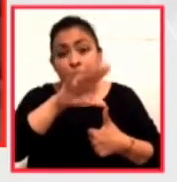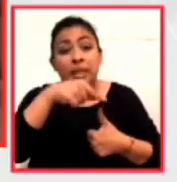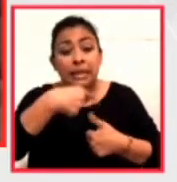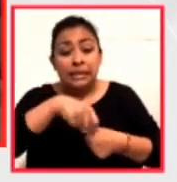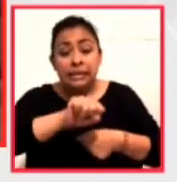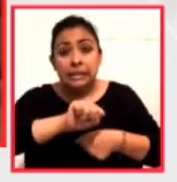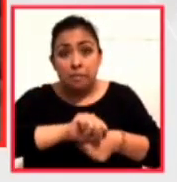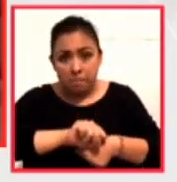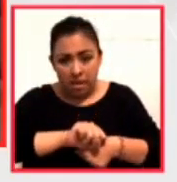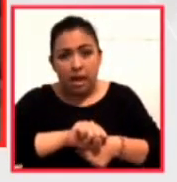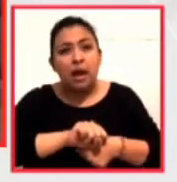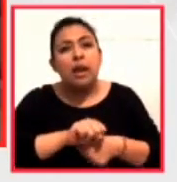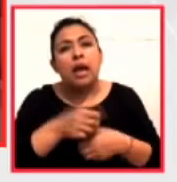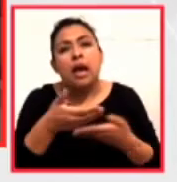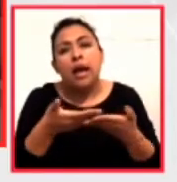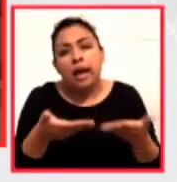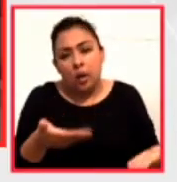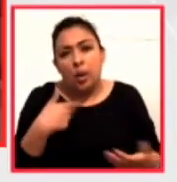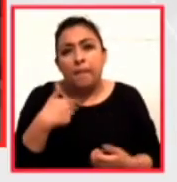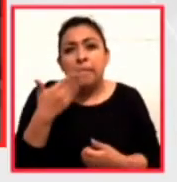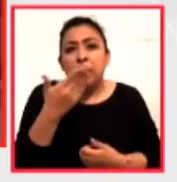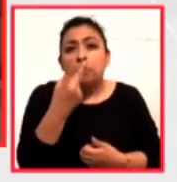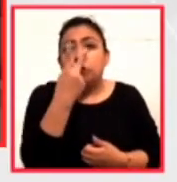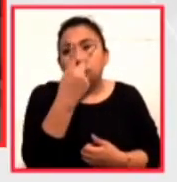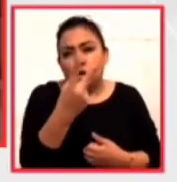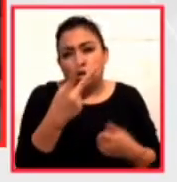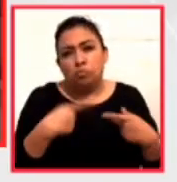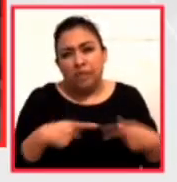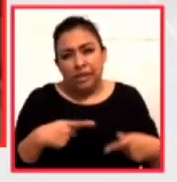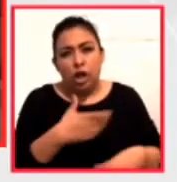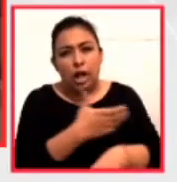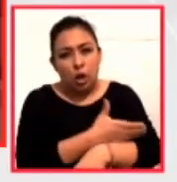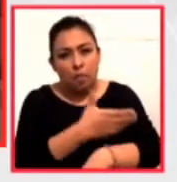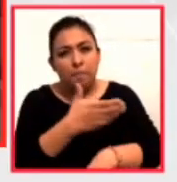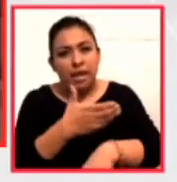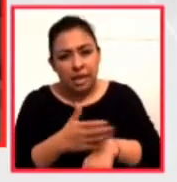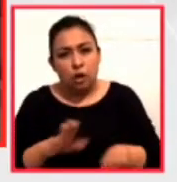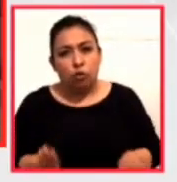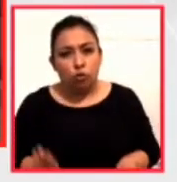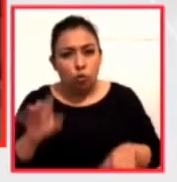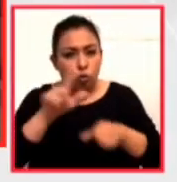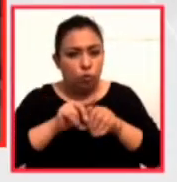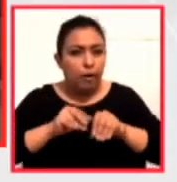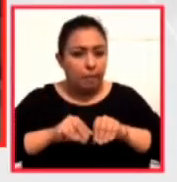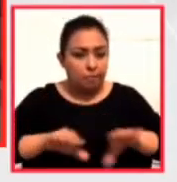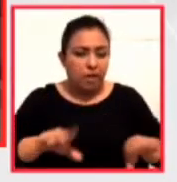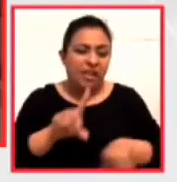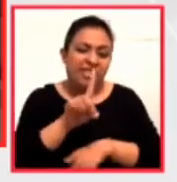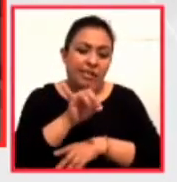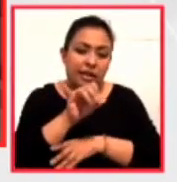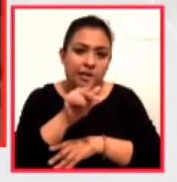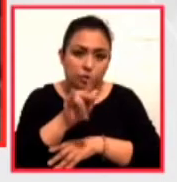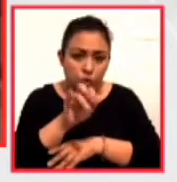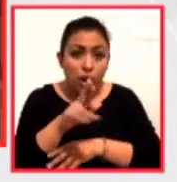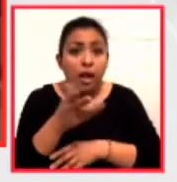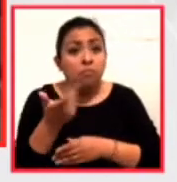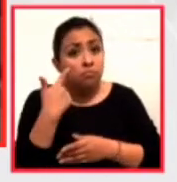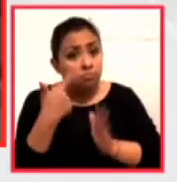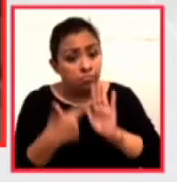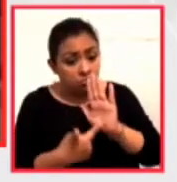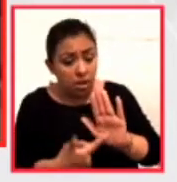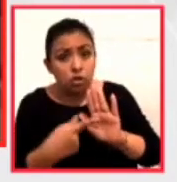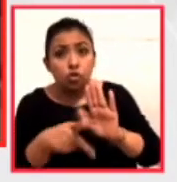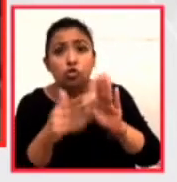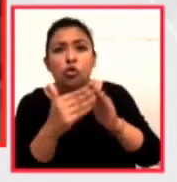le hemos pedido a dos de nuestros compañeros de la diáspora cultural que nos presenten lo que están haciendo desde sus